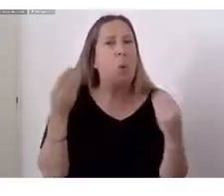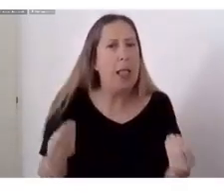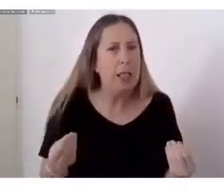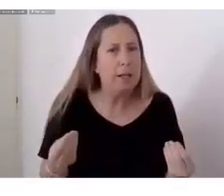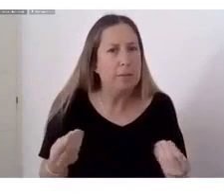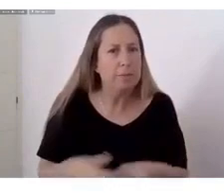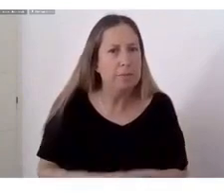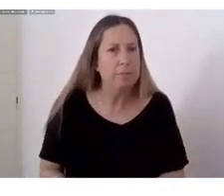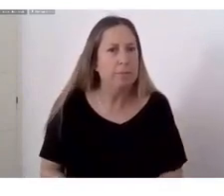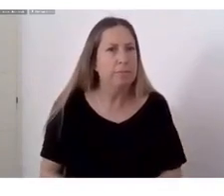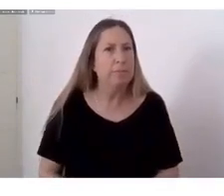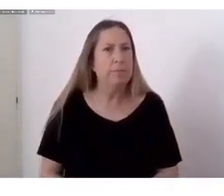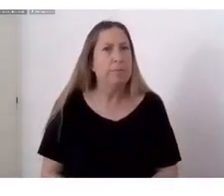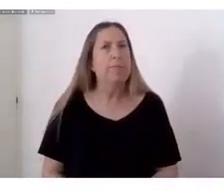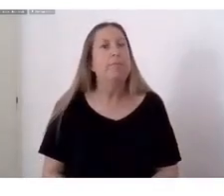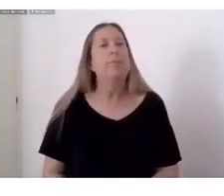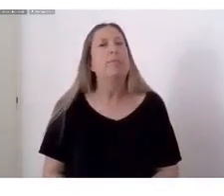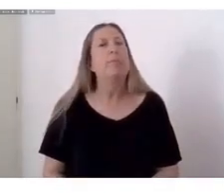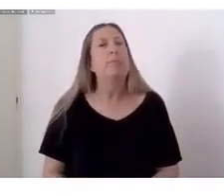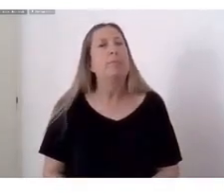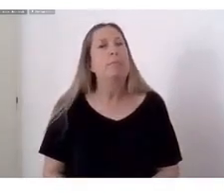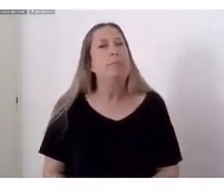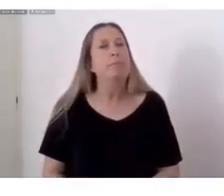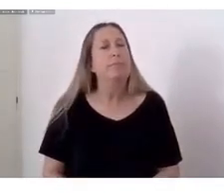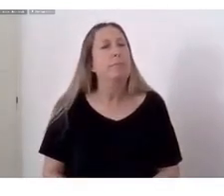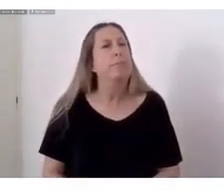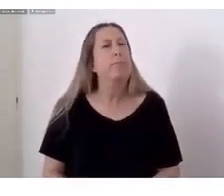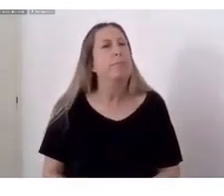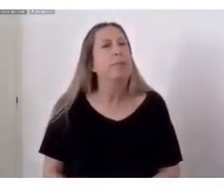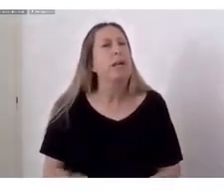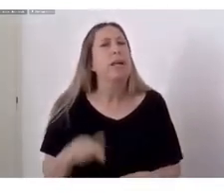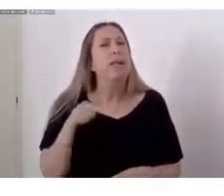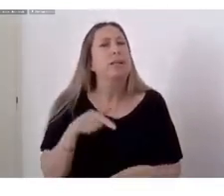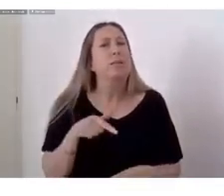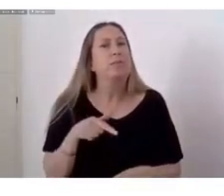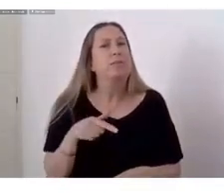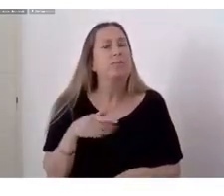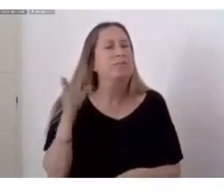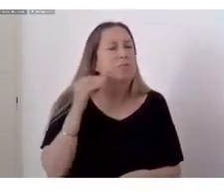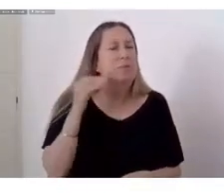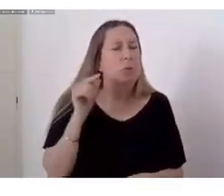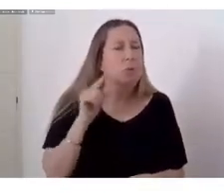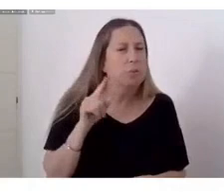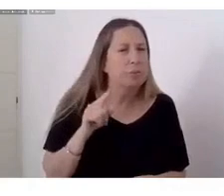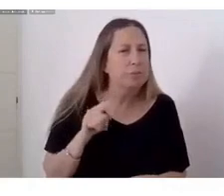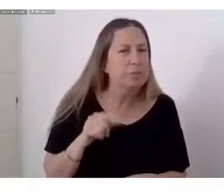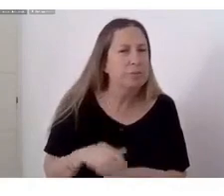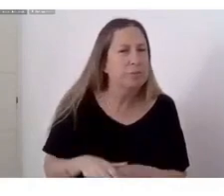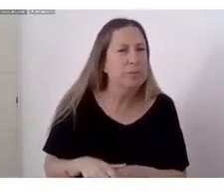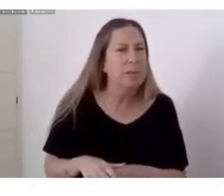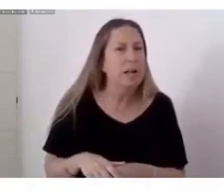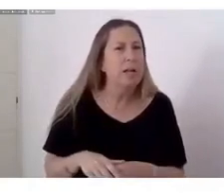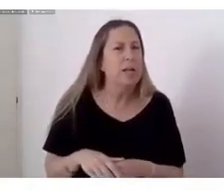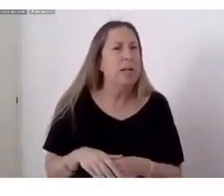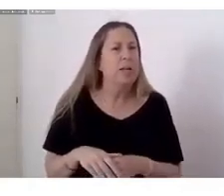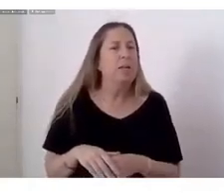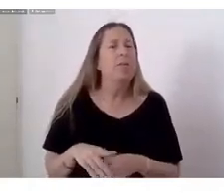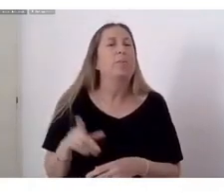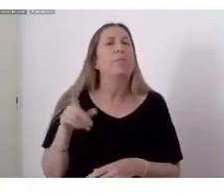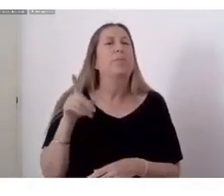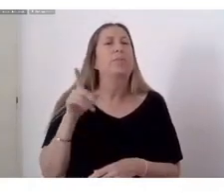Si hoy la infamia Da el sendero Y el amor Matan tu nombre Dios Lo que has besado